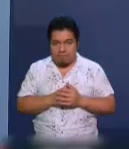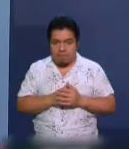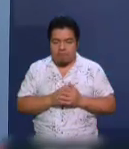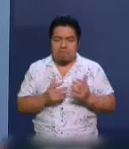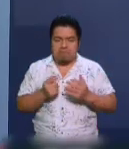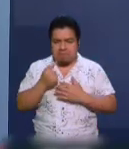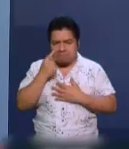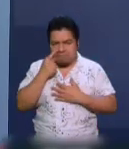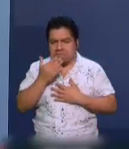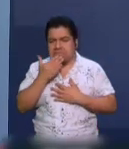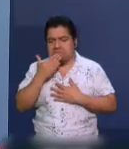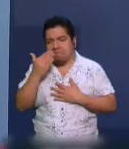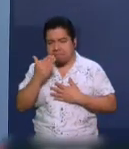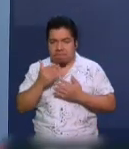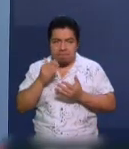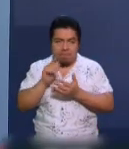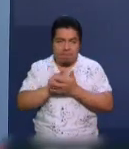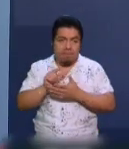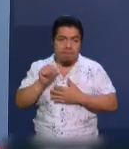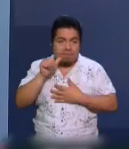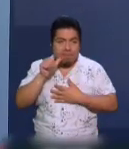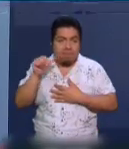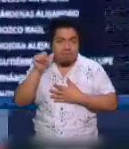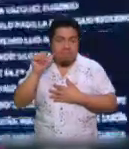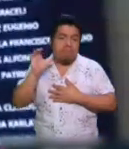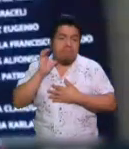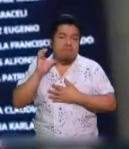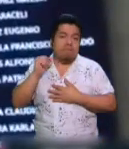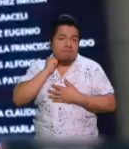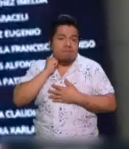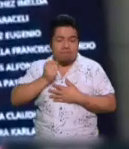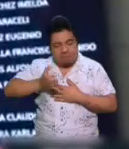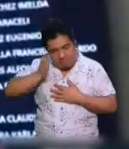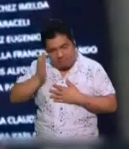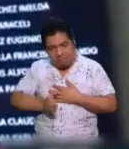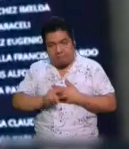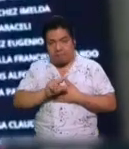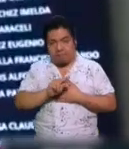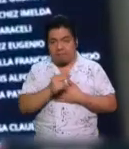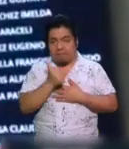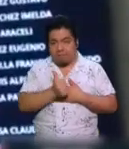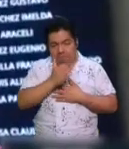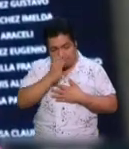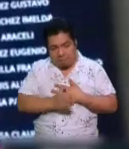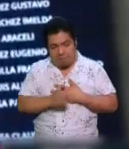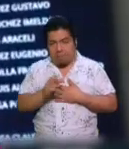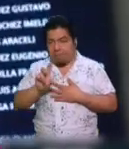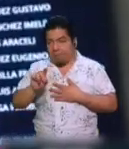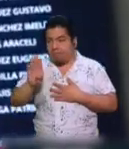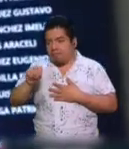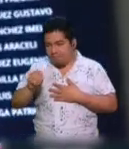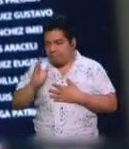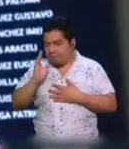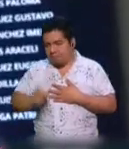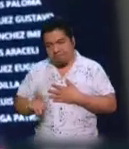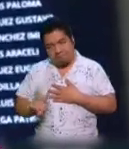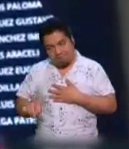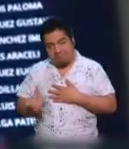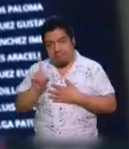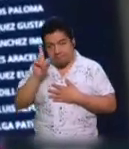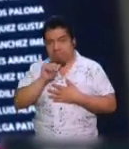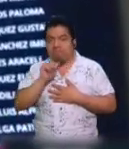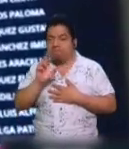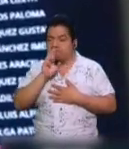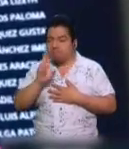Y miren, buenas noticias legislativas. Anoche el Pleno del Senado de la República aprobó con 86 votos a favor, 39 en contra y una